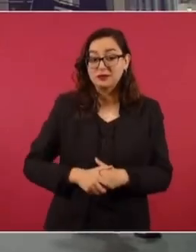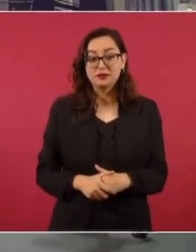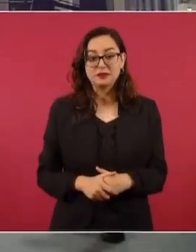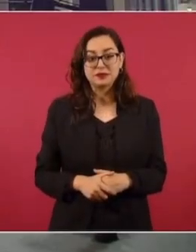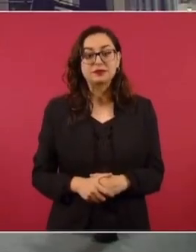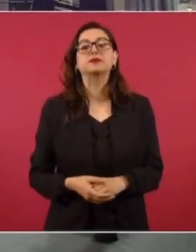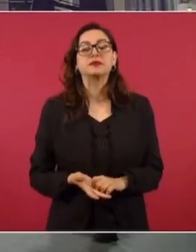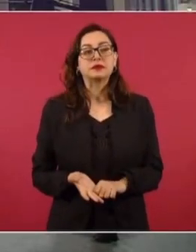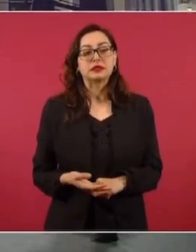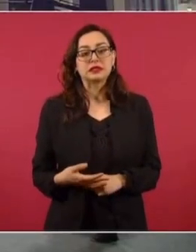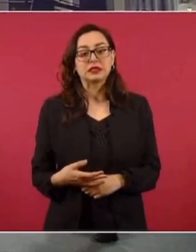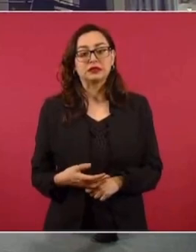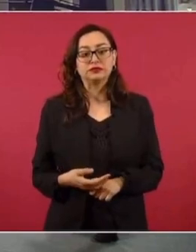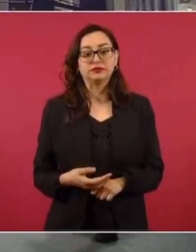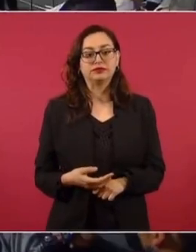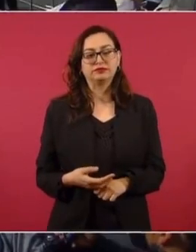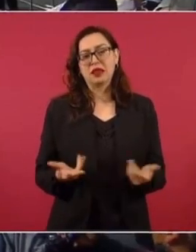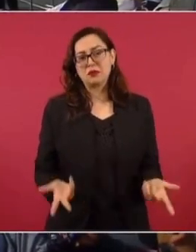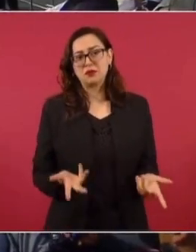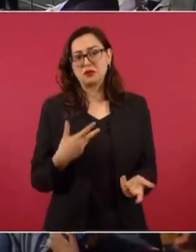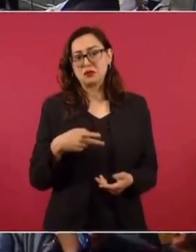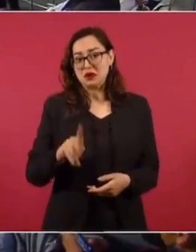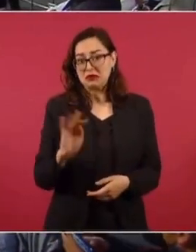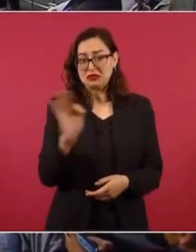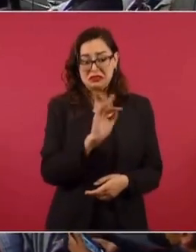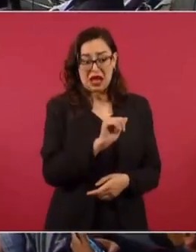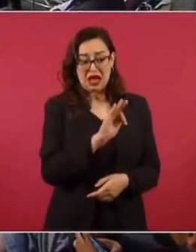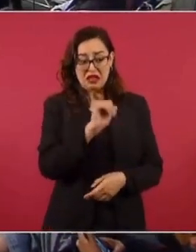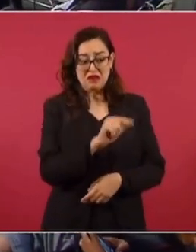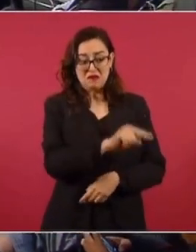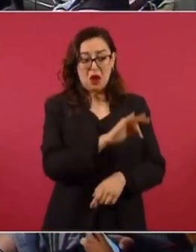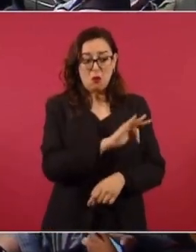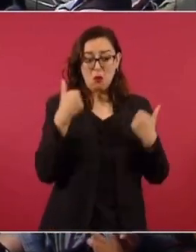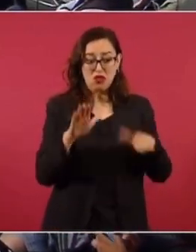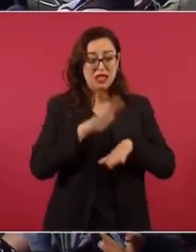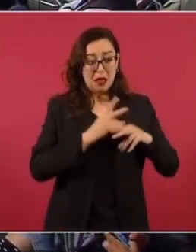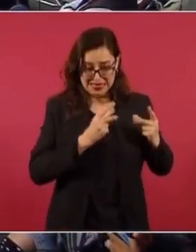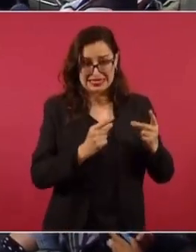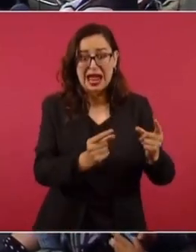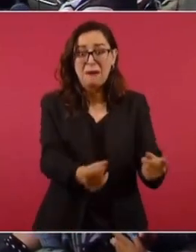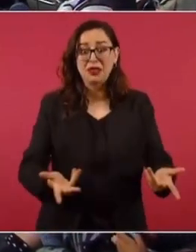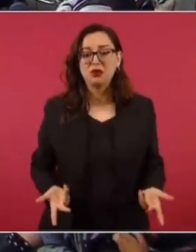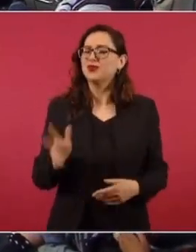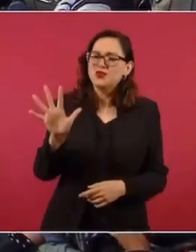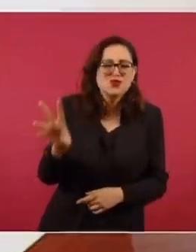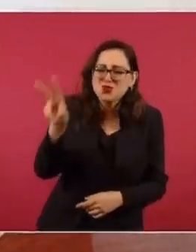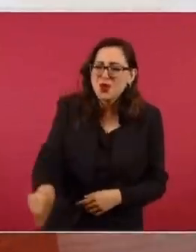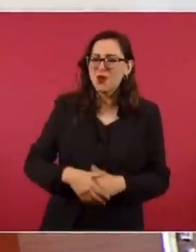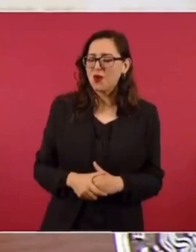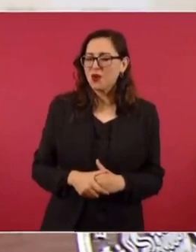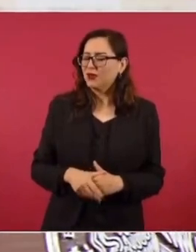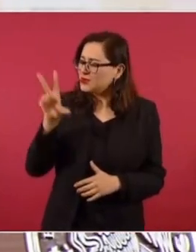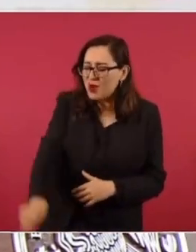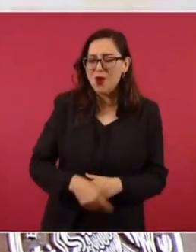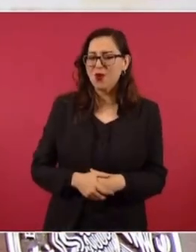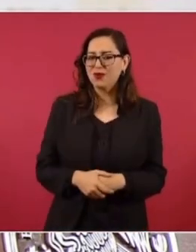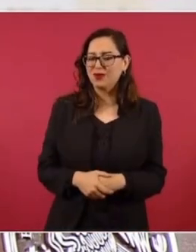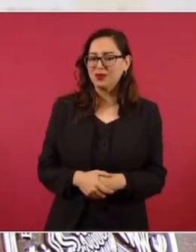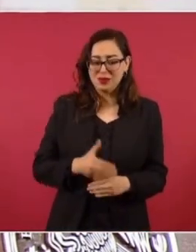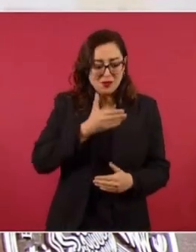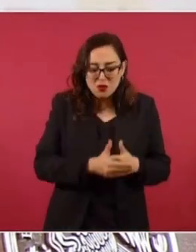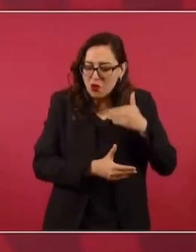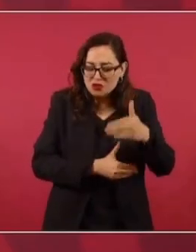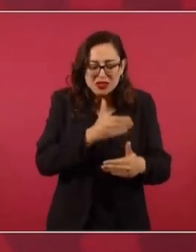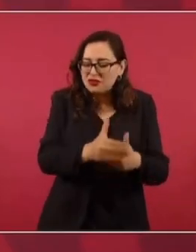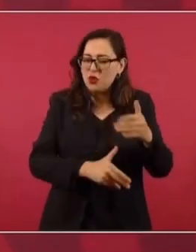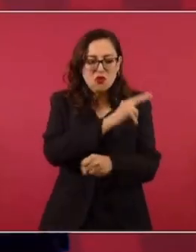había un plan para de alguna manera hacer que sí despegue el AIFA, que sea un poco más acelerado. No, Es un proceso, es que tiene uno que enfrentar. Además de que así es en